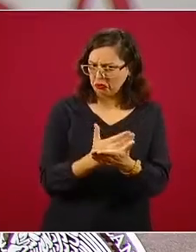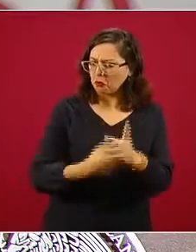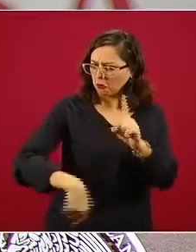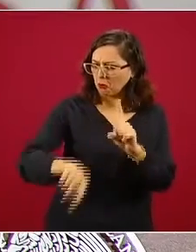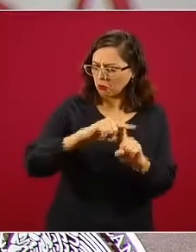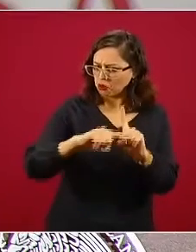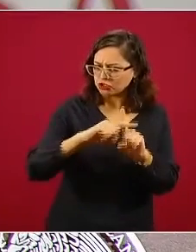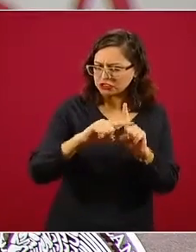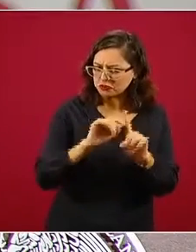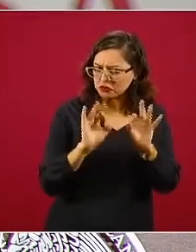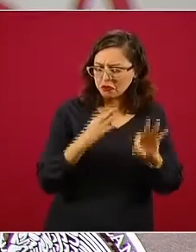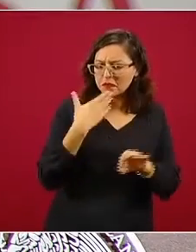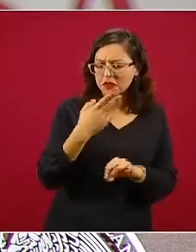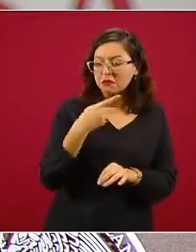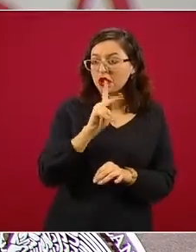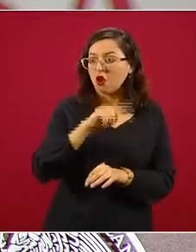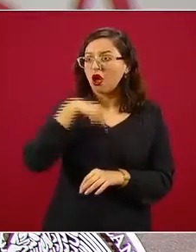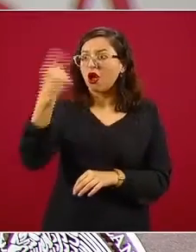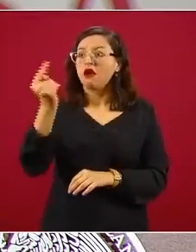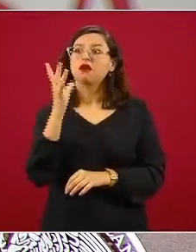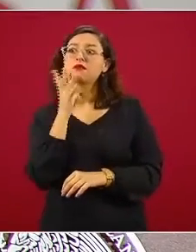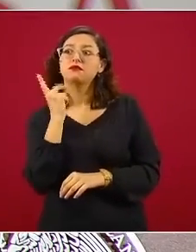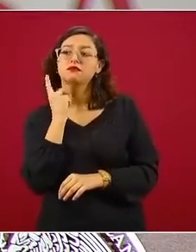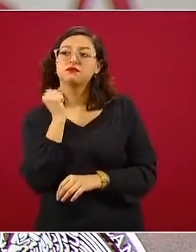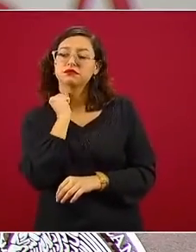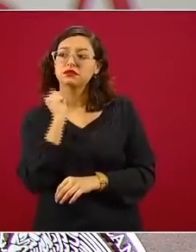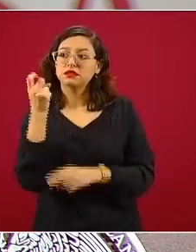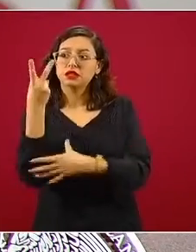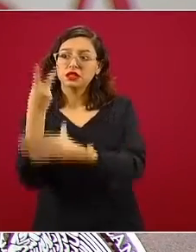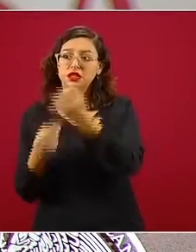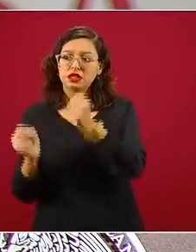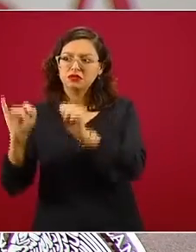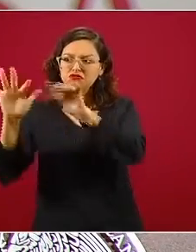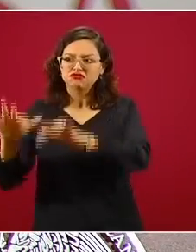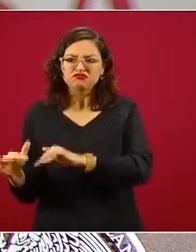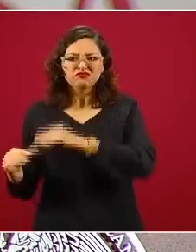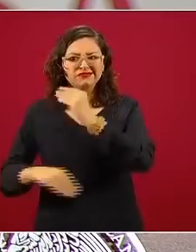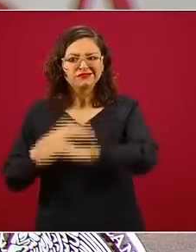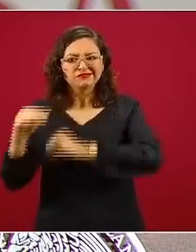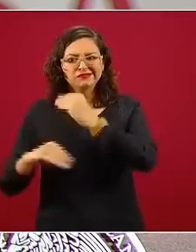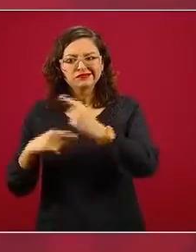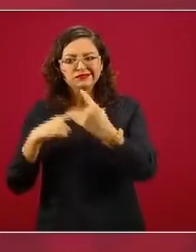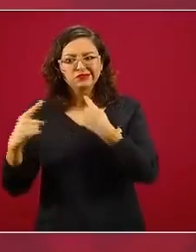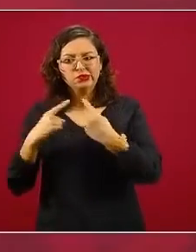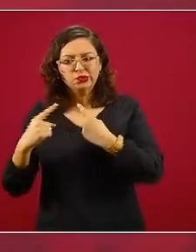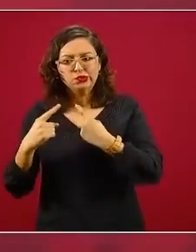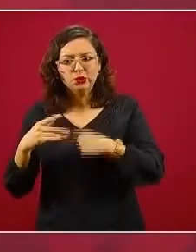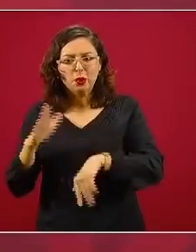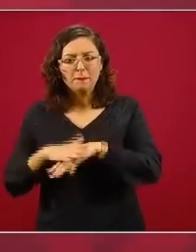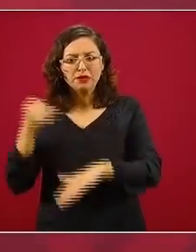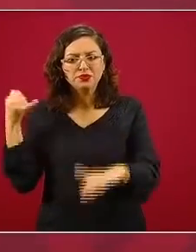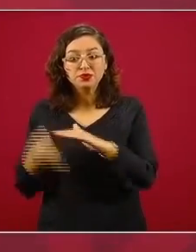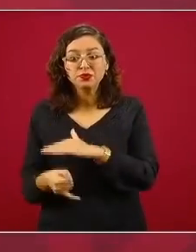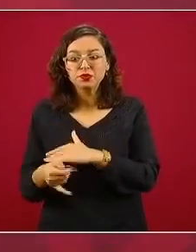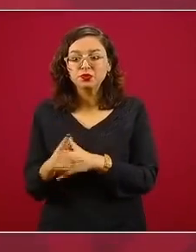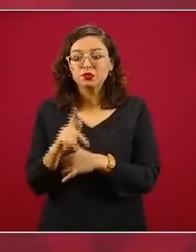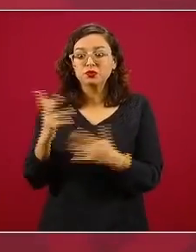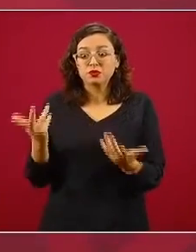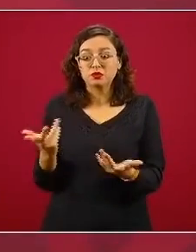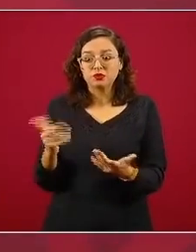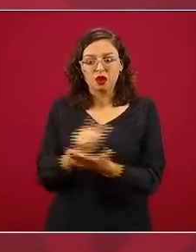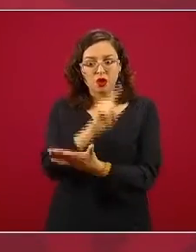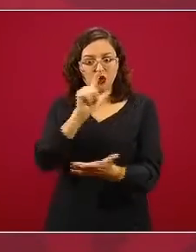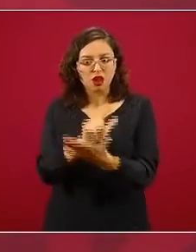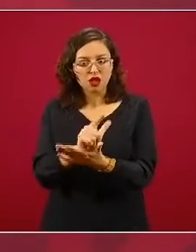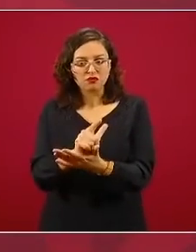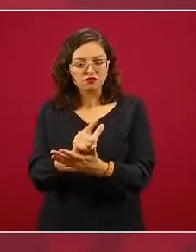el Congreso, donde los congresistas no solamente se vieron como aquellos que están discutiendo una ley, sino se pusieron también